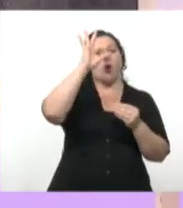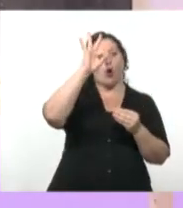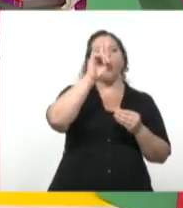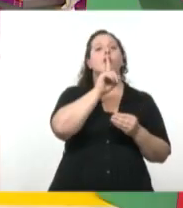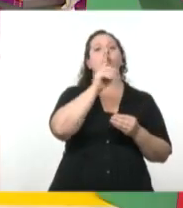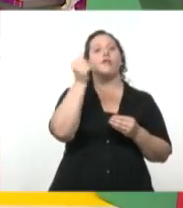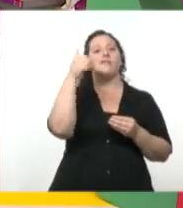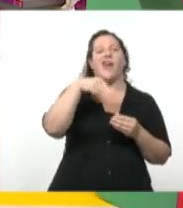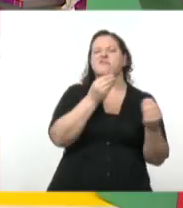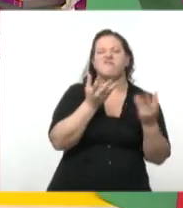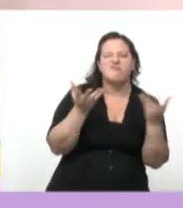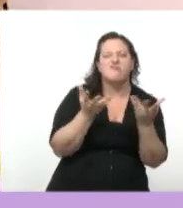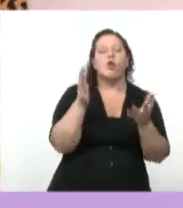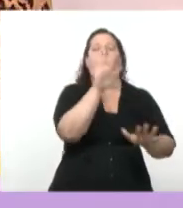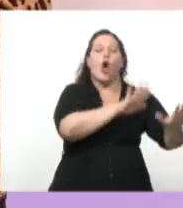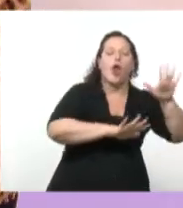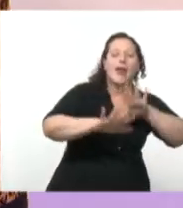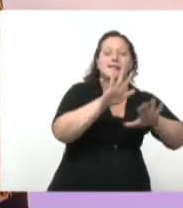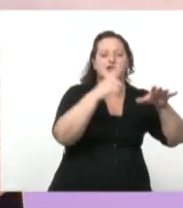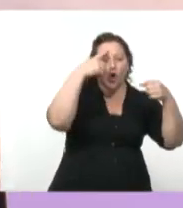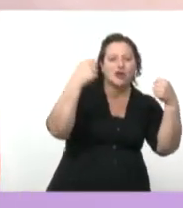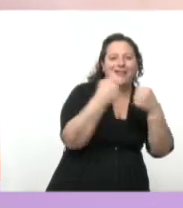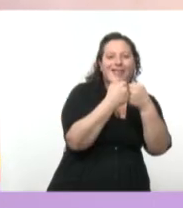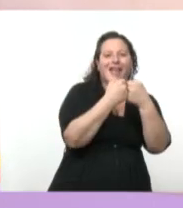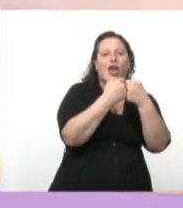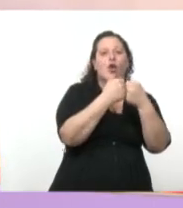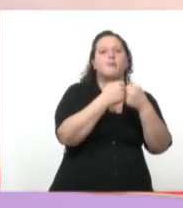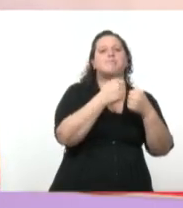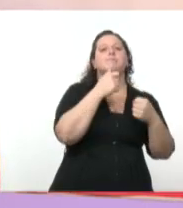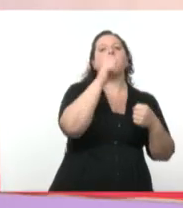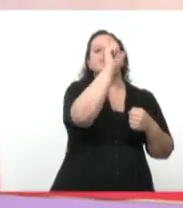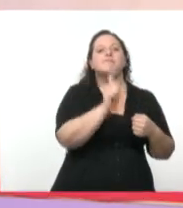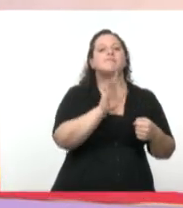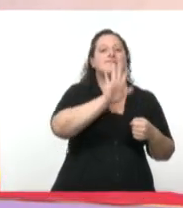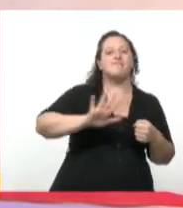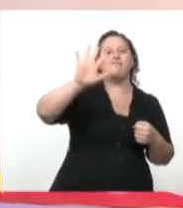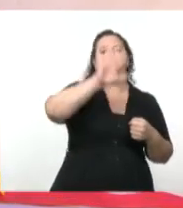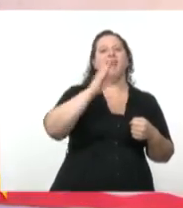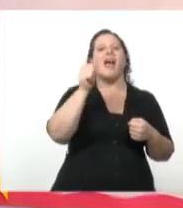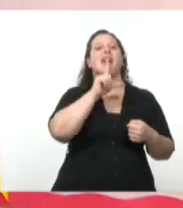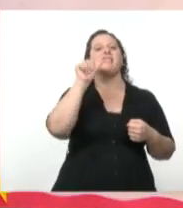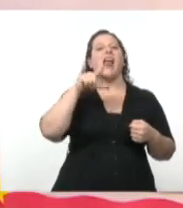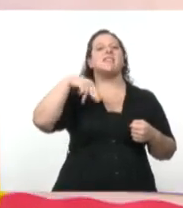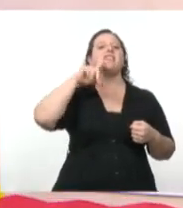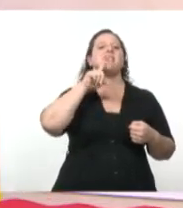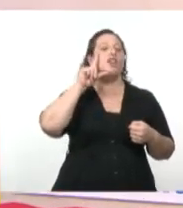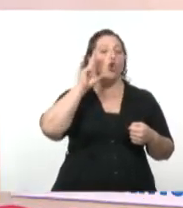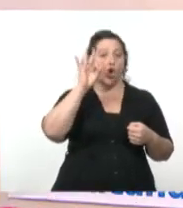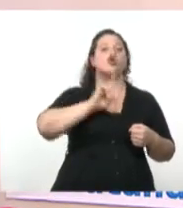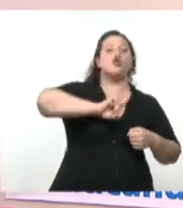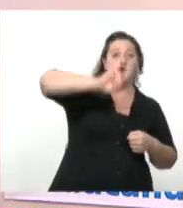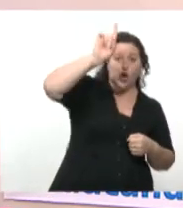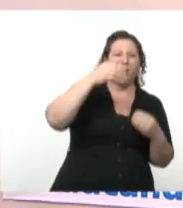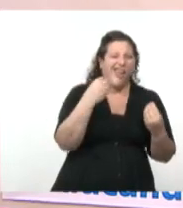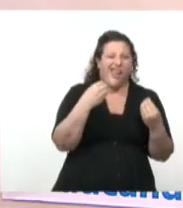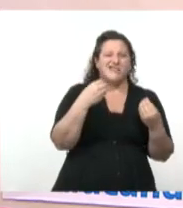Organización del Tratado del Atlántico Norte, que es una organización militar que lo que va a hacer es aglutinar